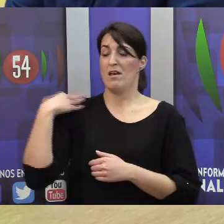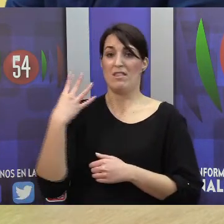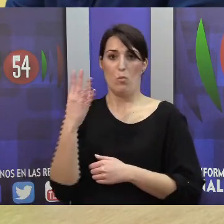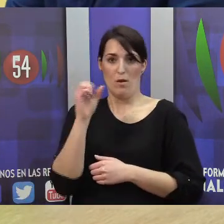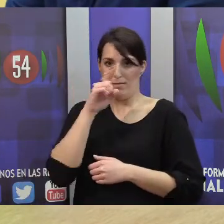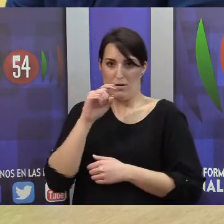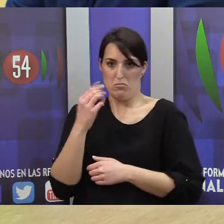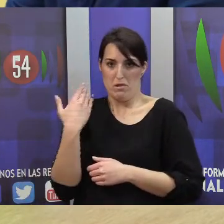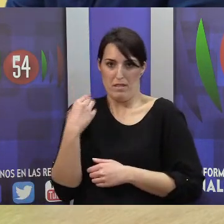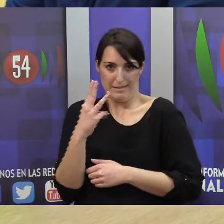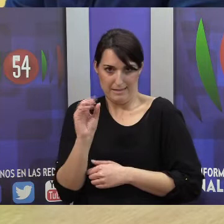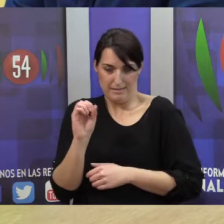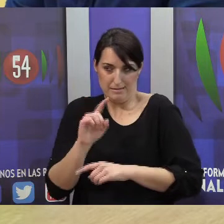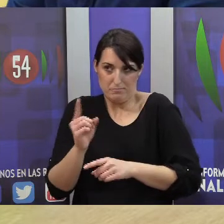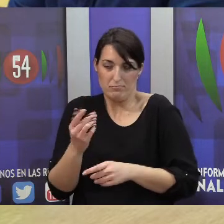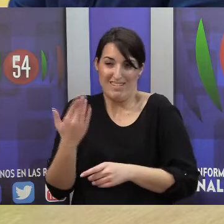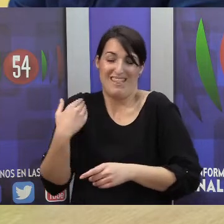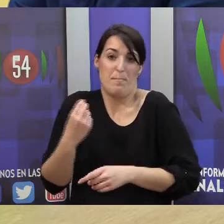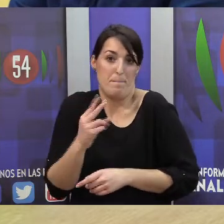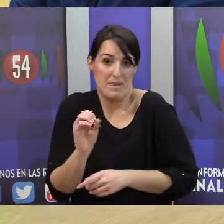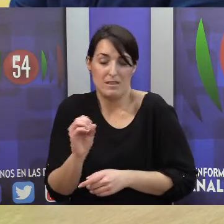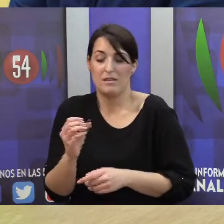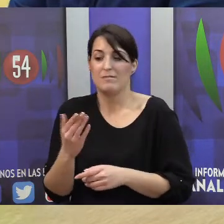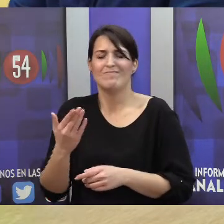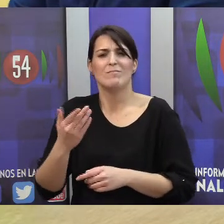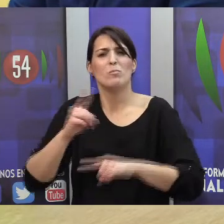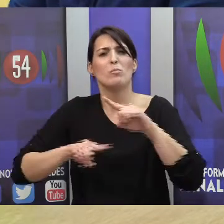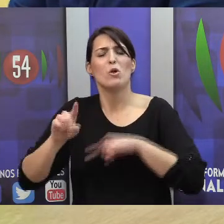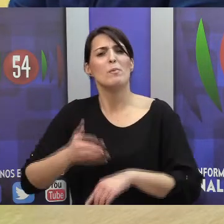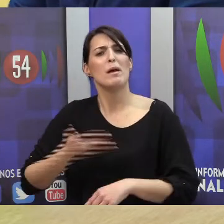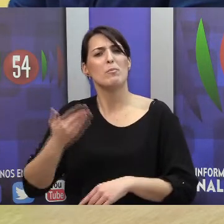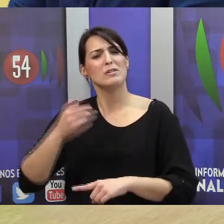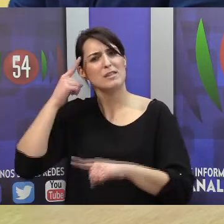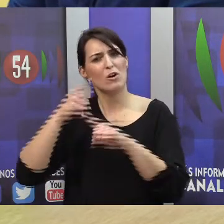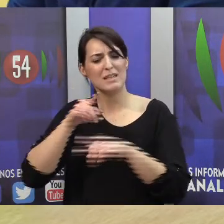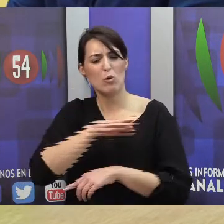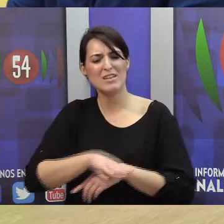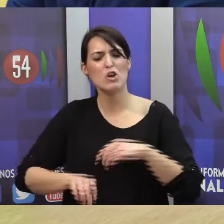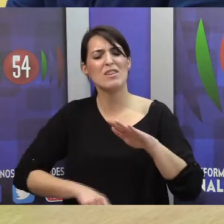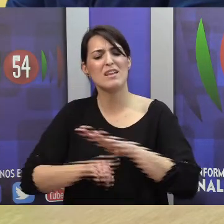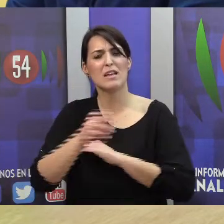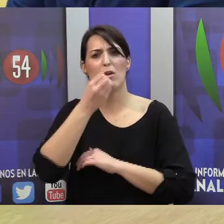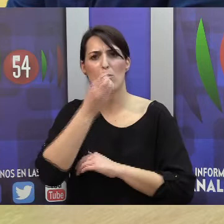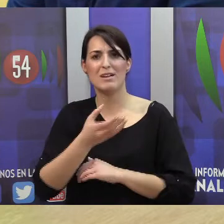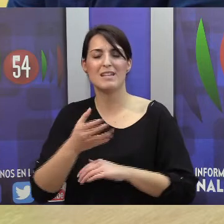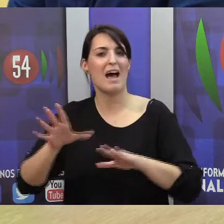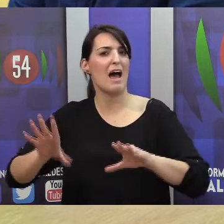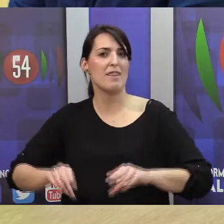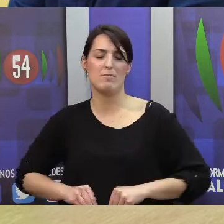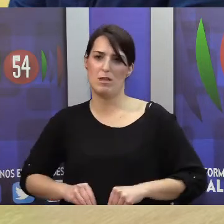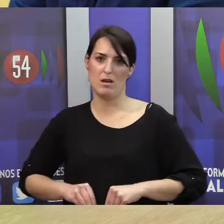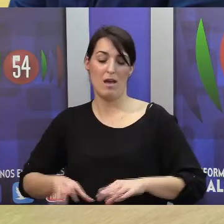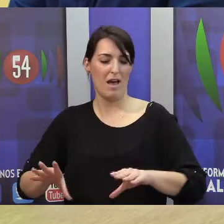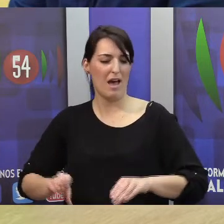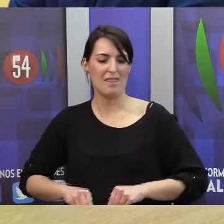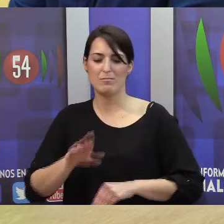hace 20, ya hace 30 incluso, el problema fundamental para un buen desarrollo del niño es aceptar el tema, o aceptar al niño